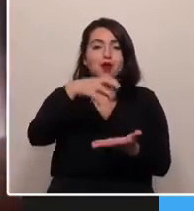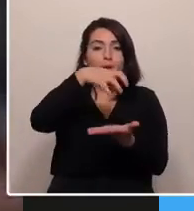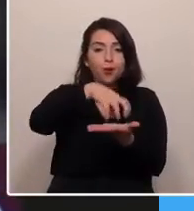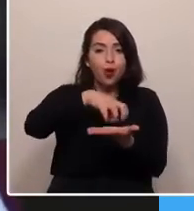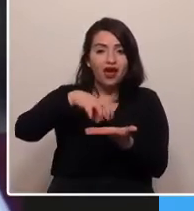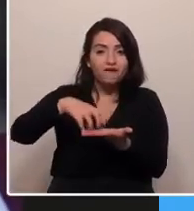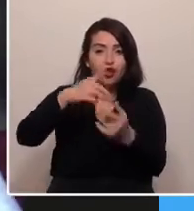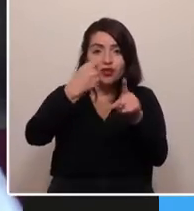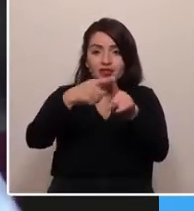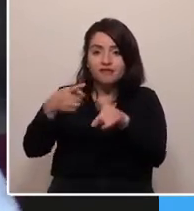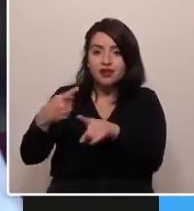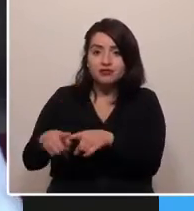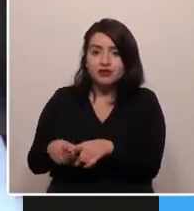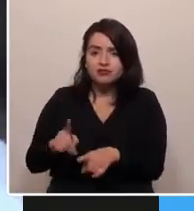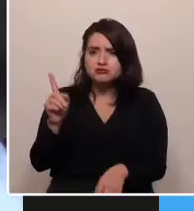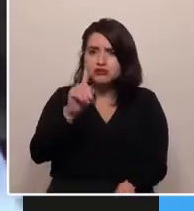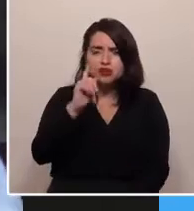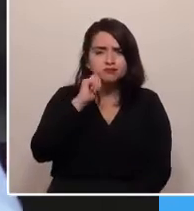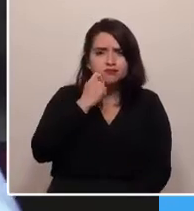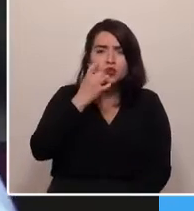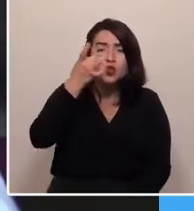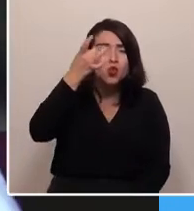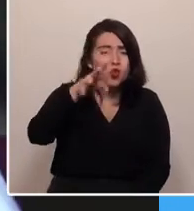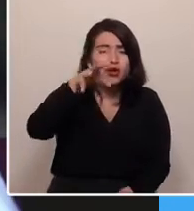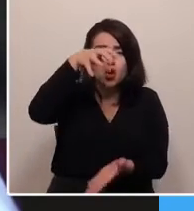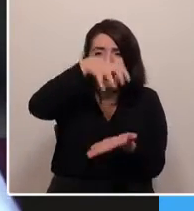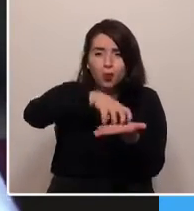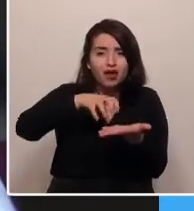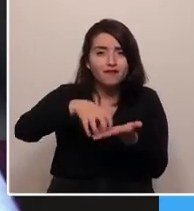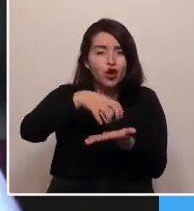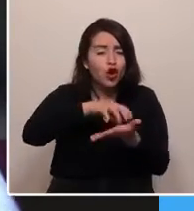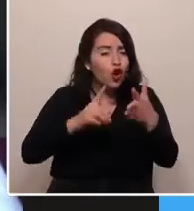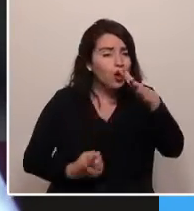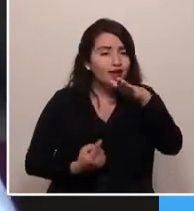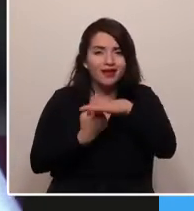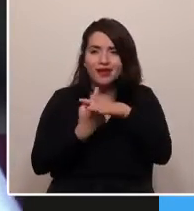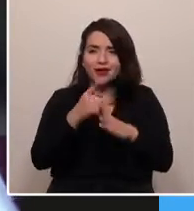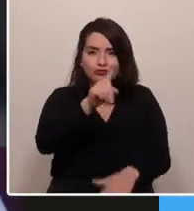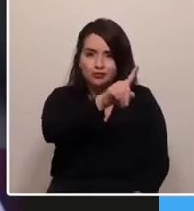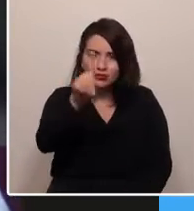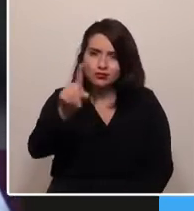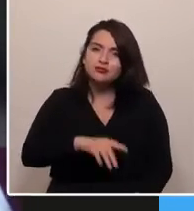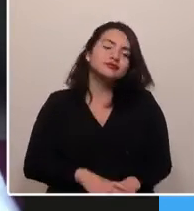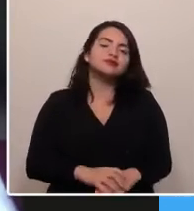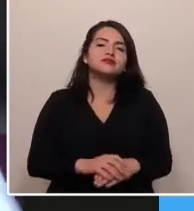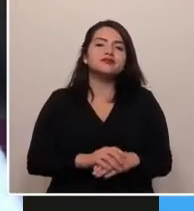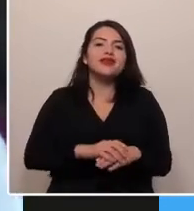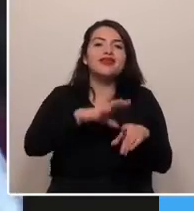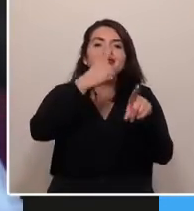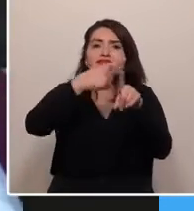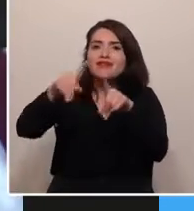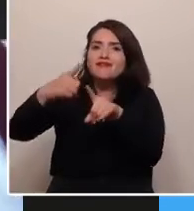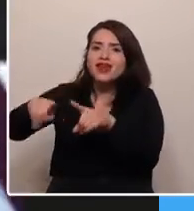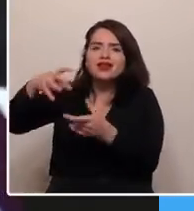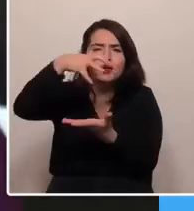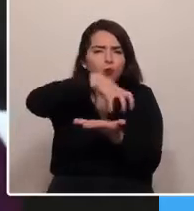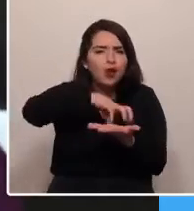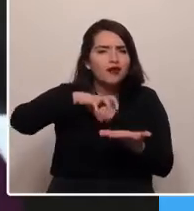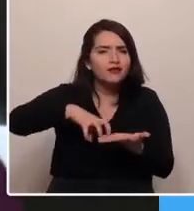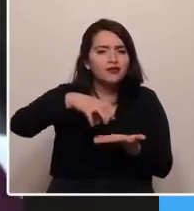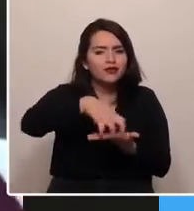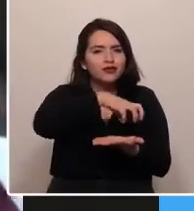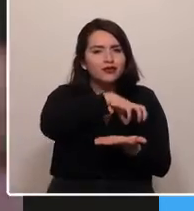involucra solo a los pueblos originarios, sino que involucra plurinaciones, y nosotros tenemos que ver eso y